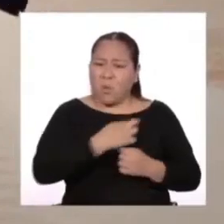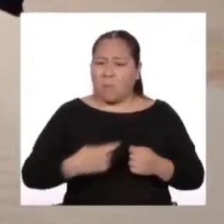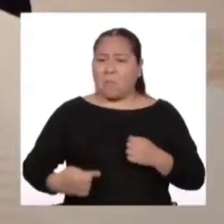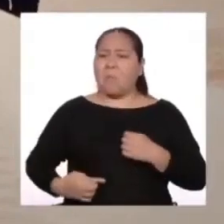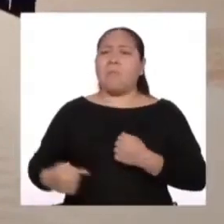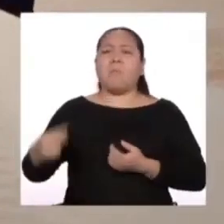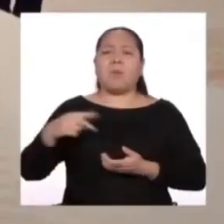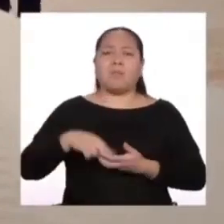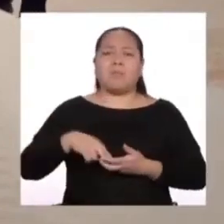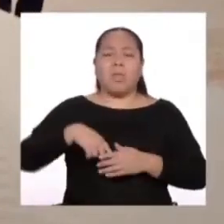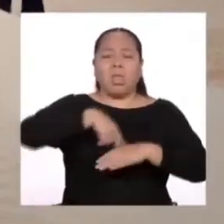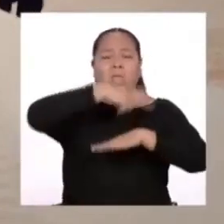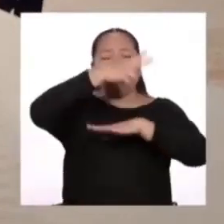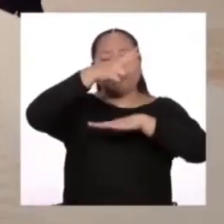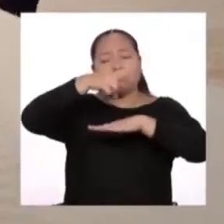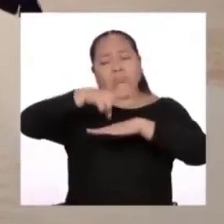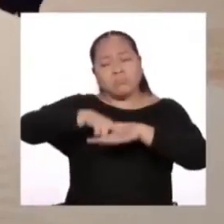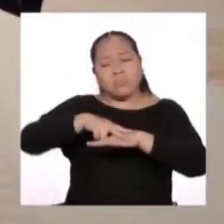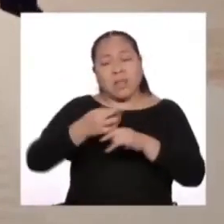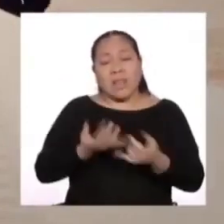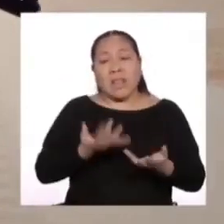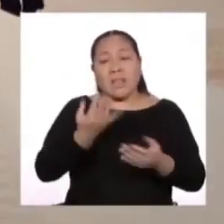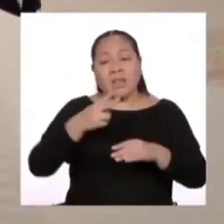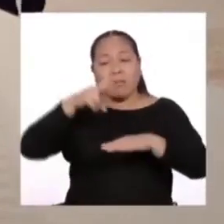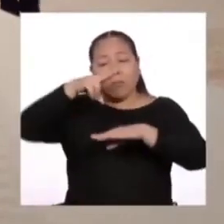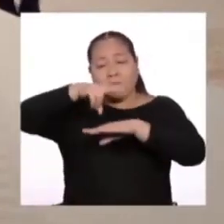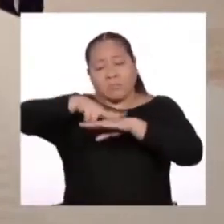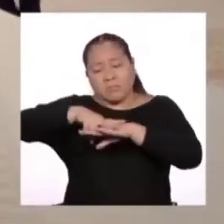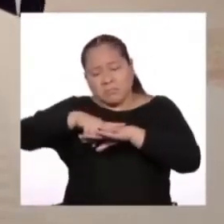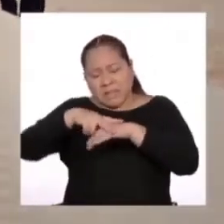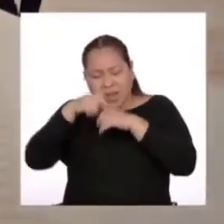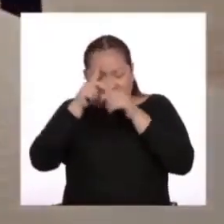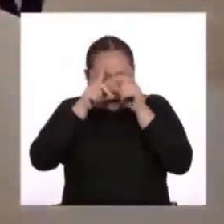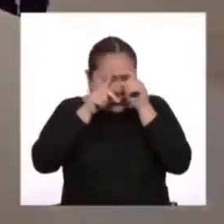echándose sobre la hierba, el principito lloró.